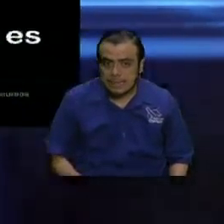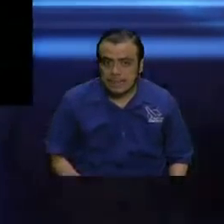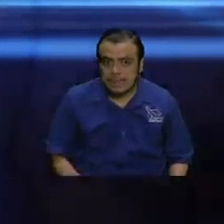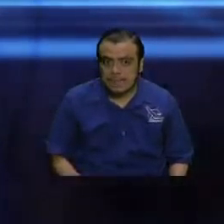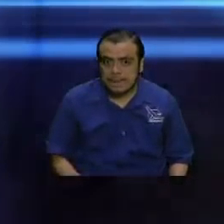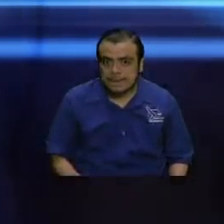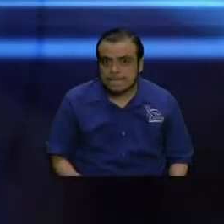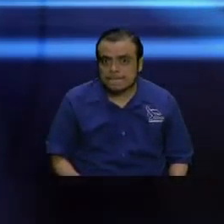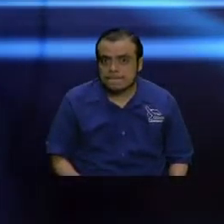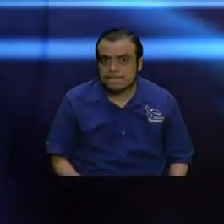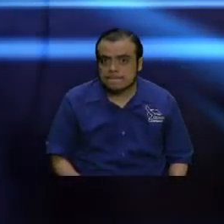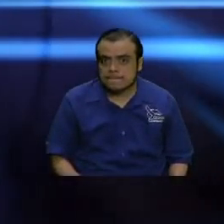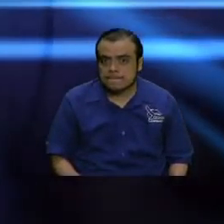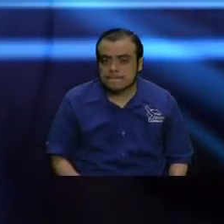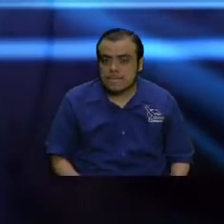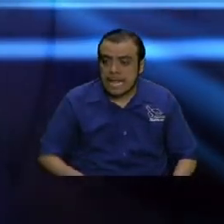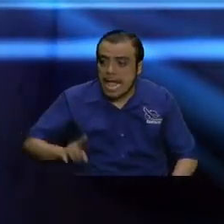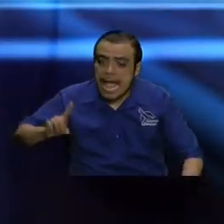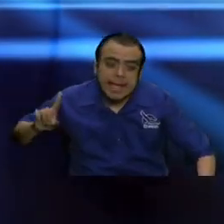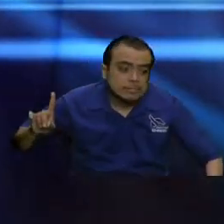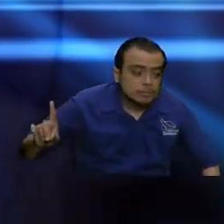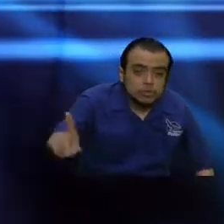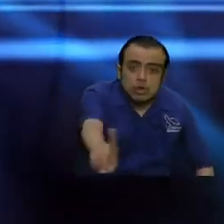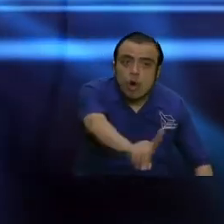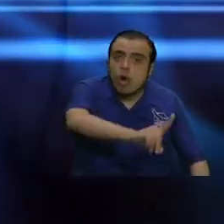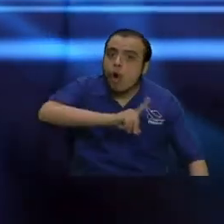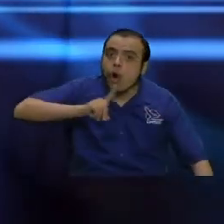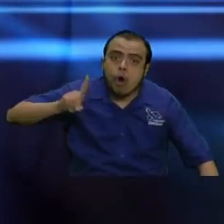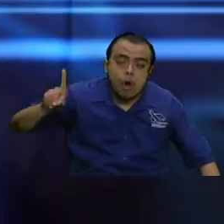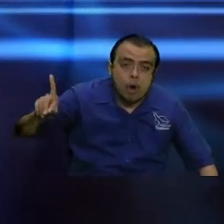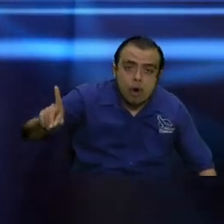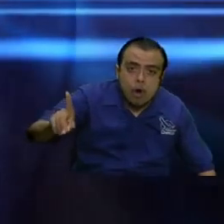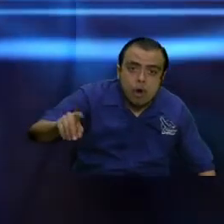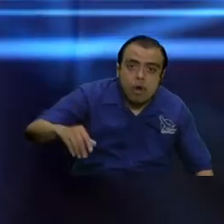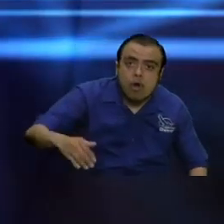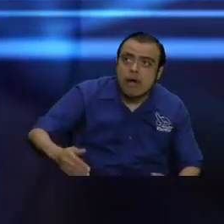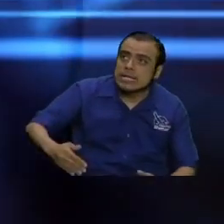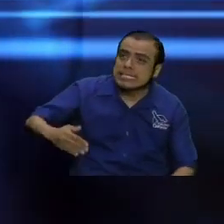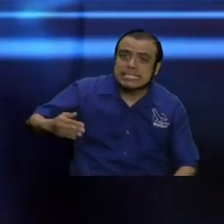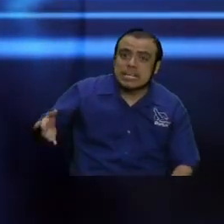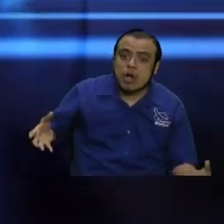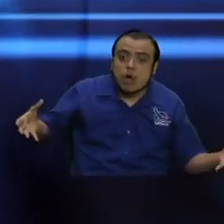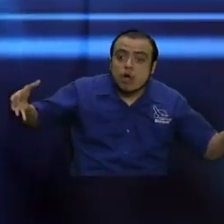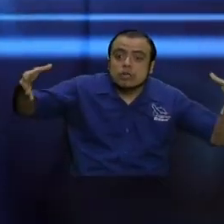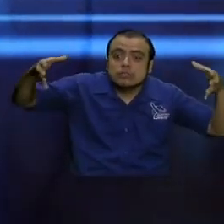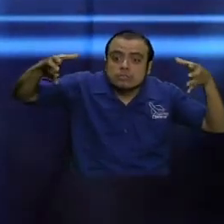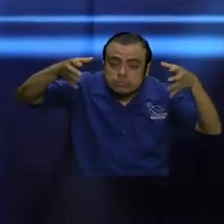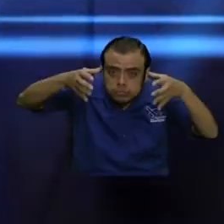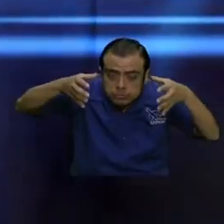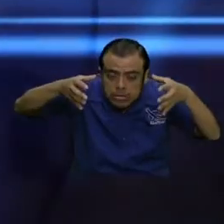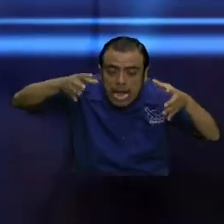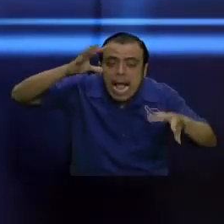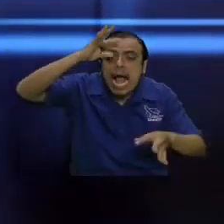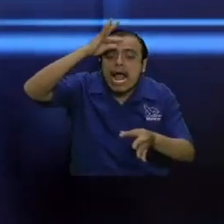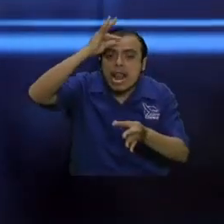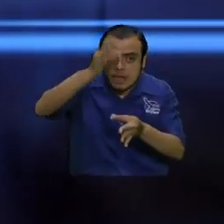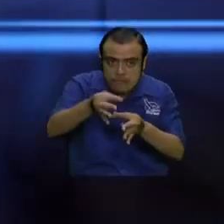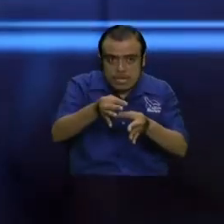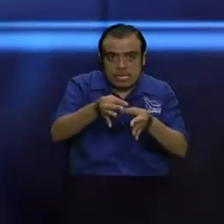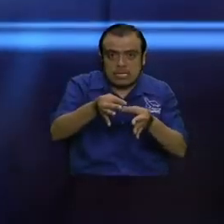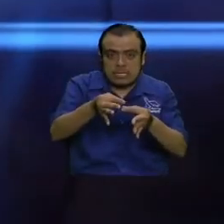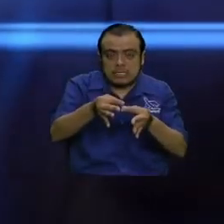todos lleguemos a la unidad de la fe. ¿Ya llegamos a la unidad de la fe?